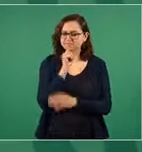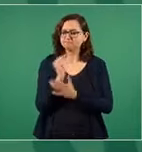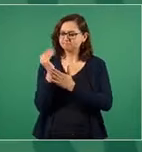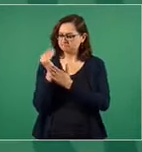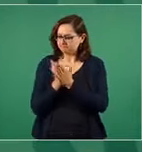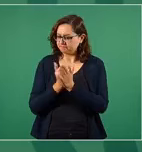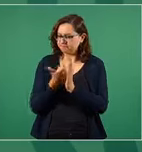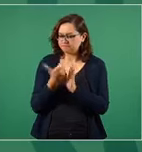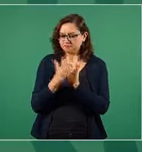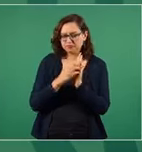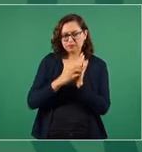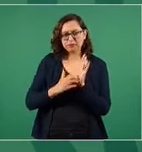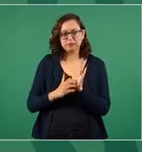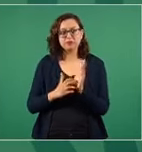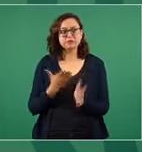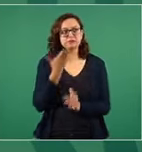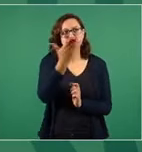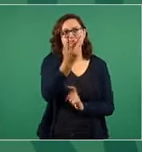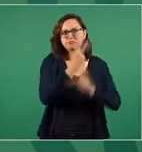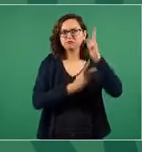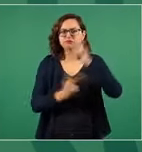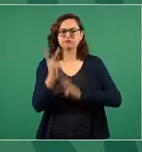por eso no se endeuda el país